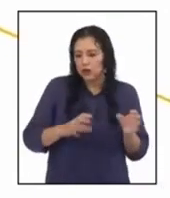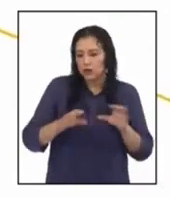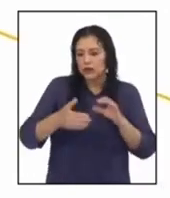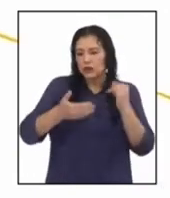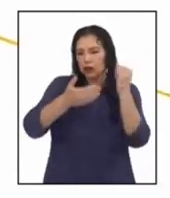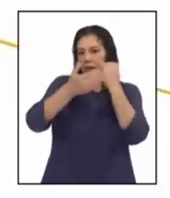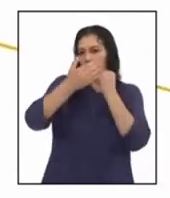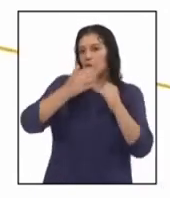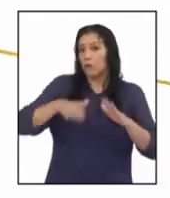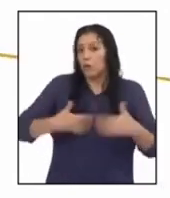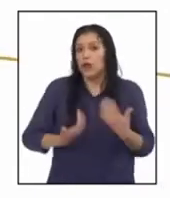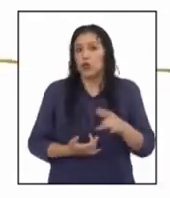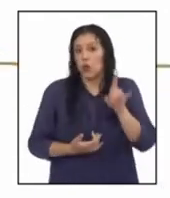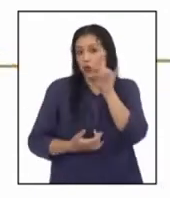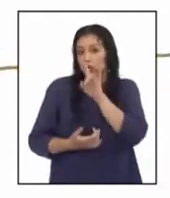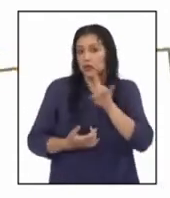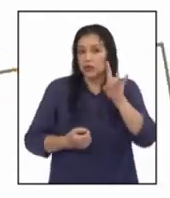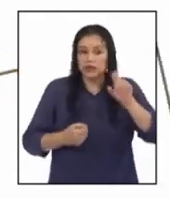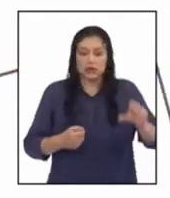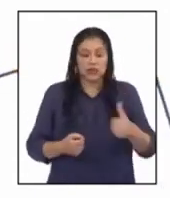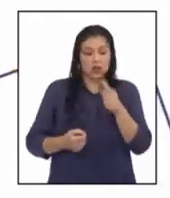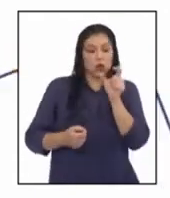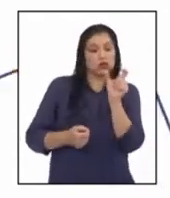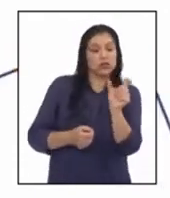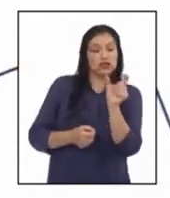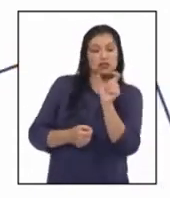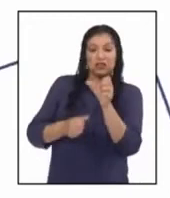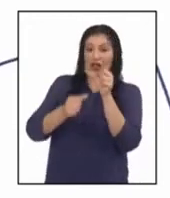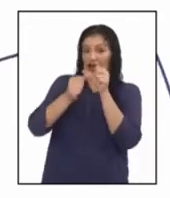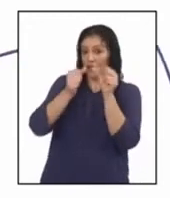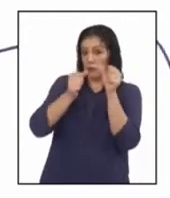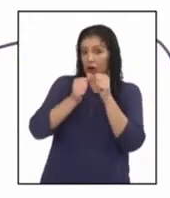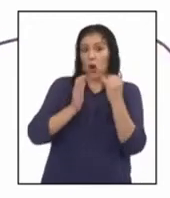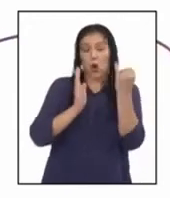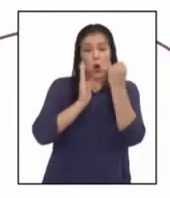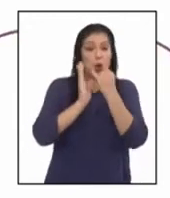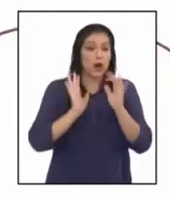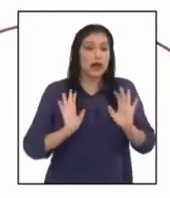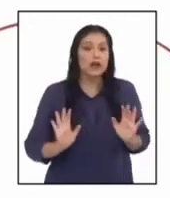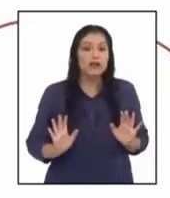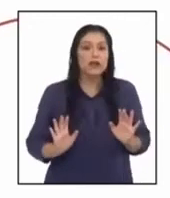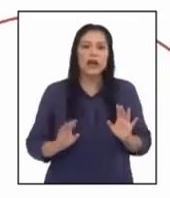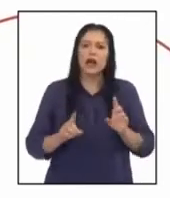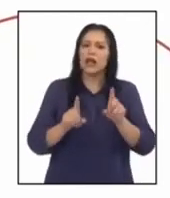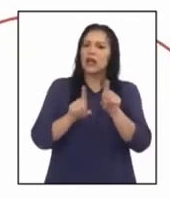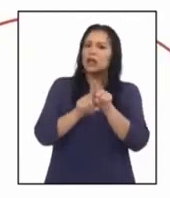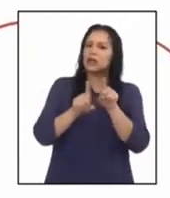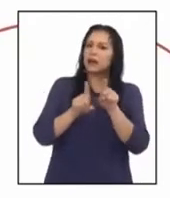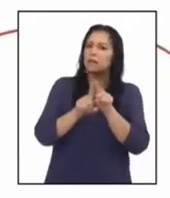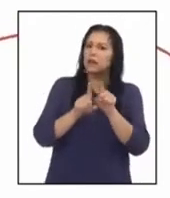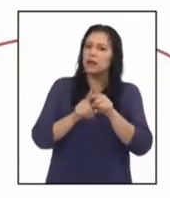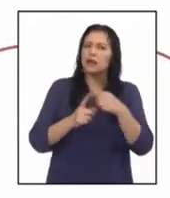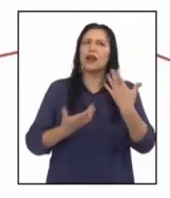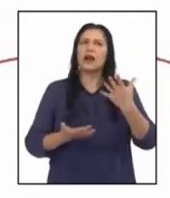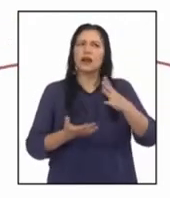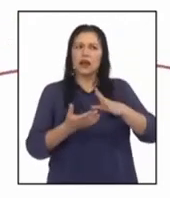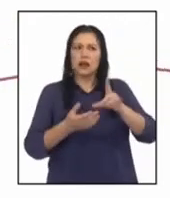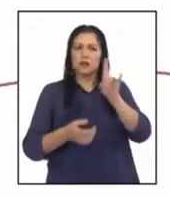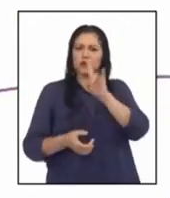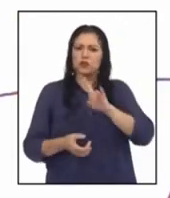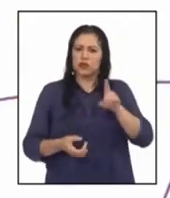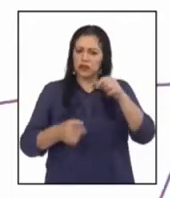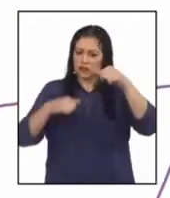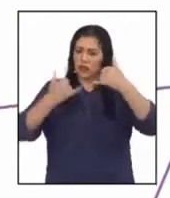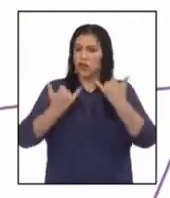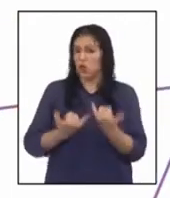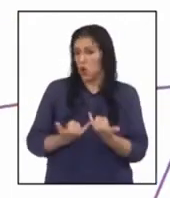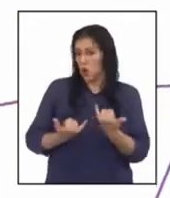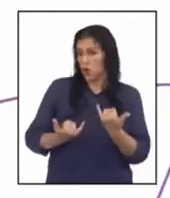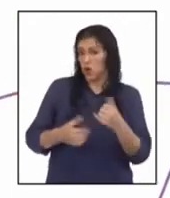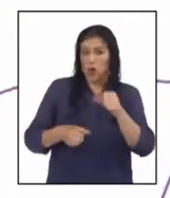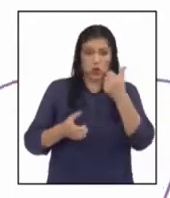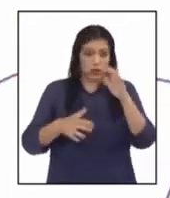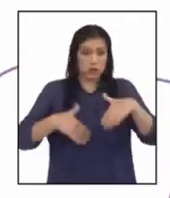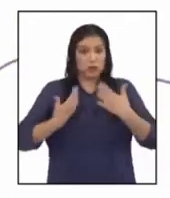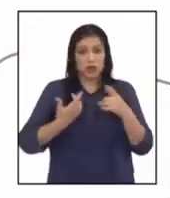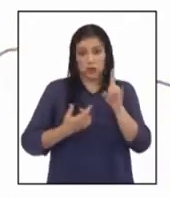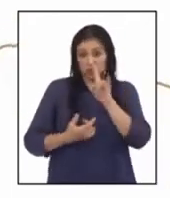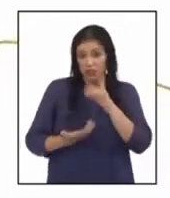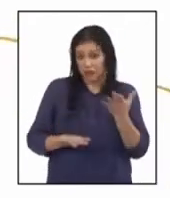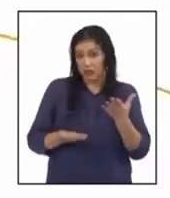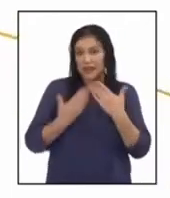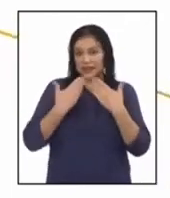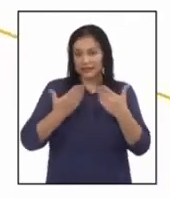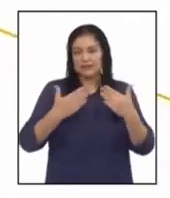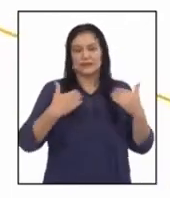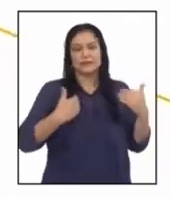planos, ¿puedo utilizar otras escalas numéricas o gráficas, además de las que hemos utilizado hoy? Muchas gracias.